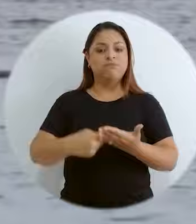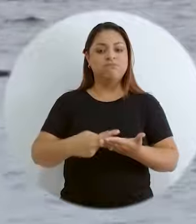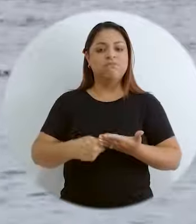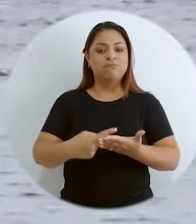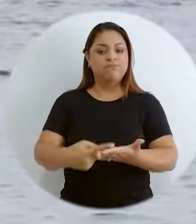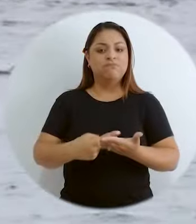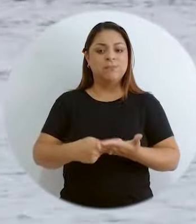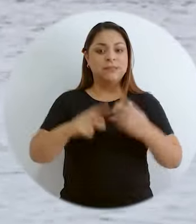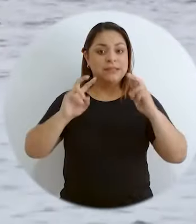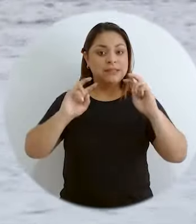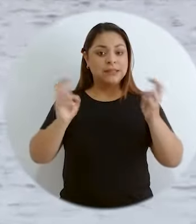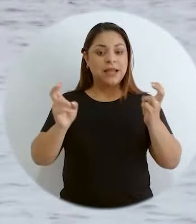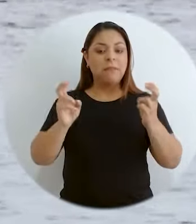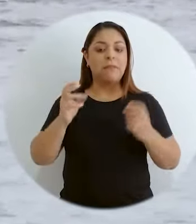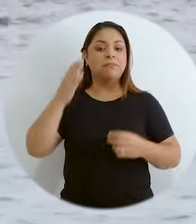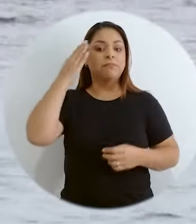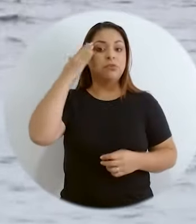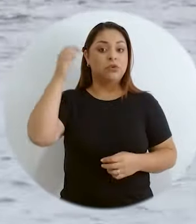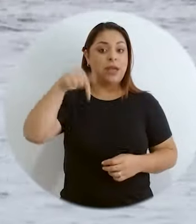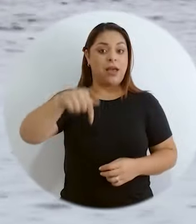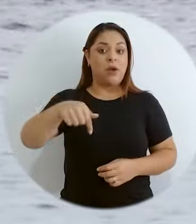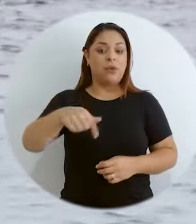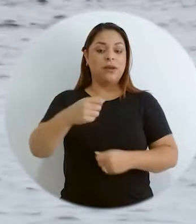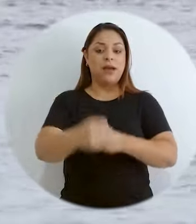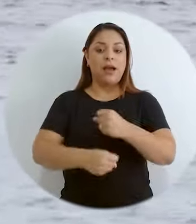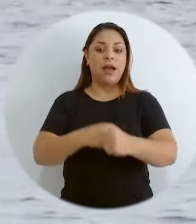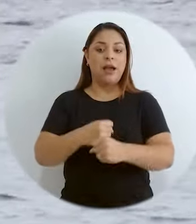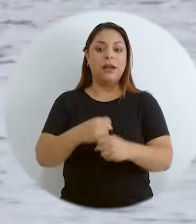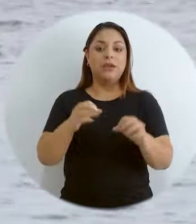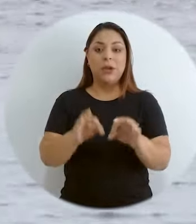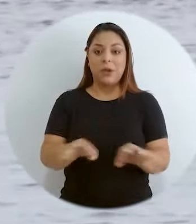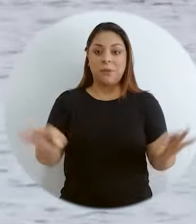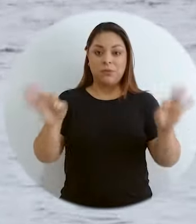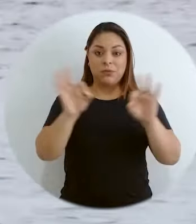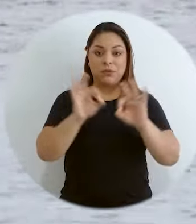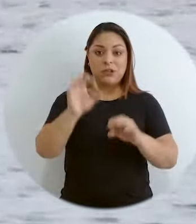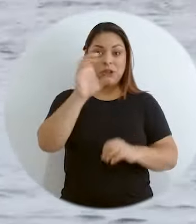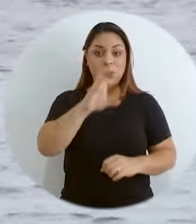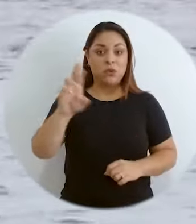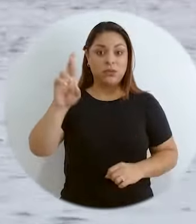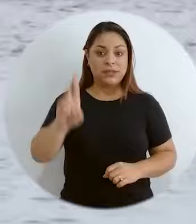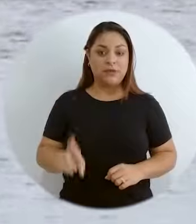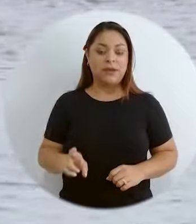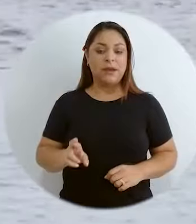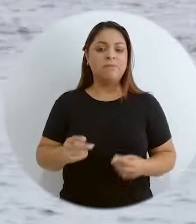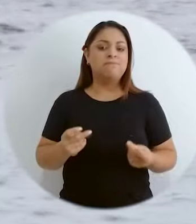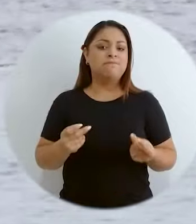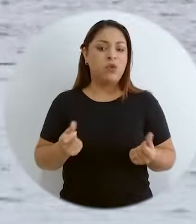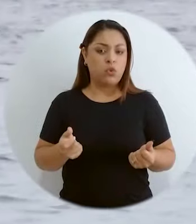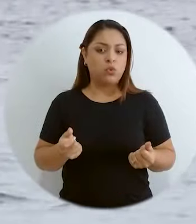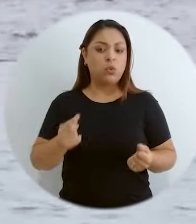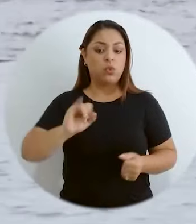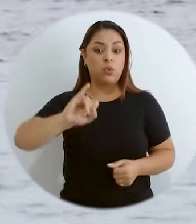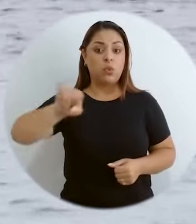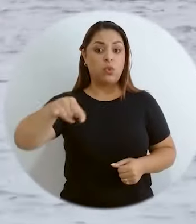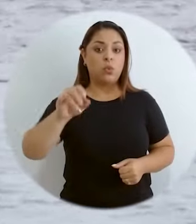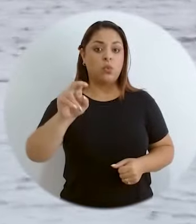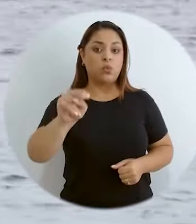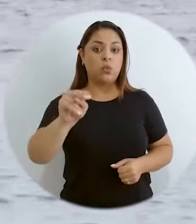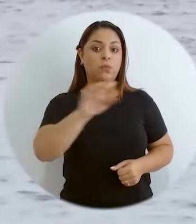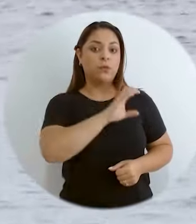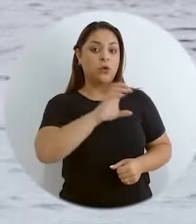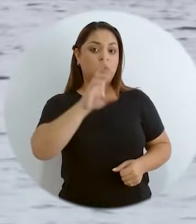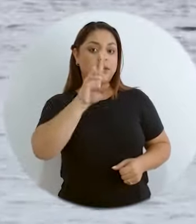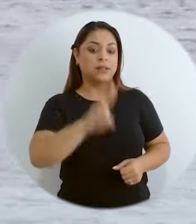recordando que estamos en un año importante para Costa Rica, pronto en junio nuestro país albergará